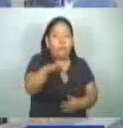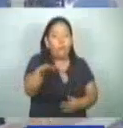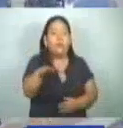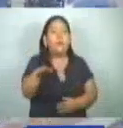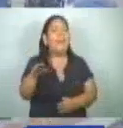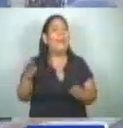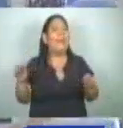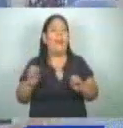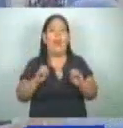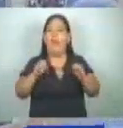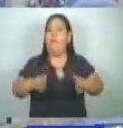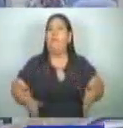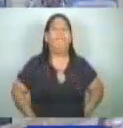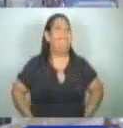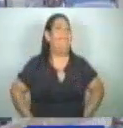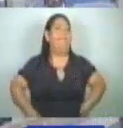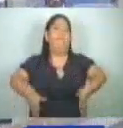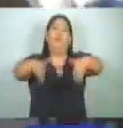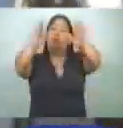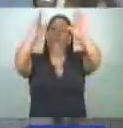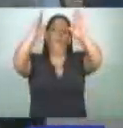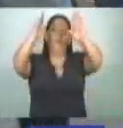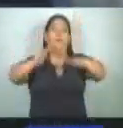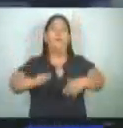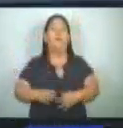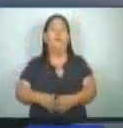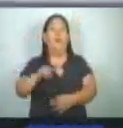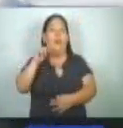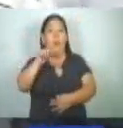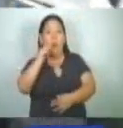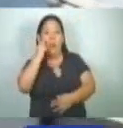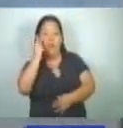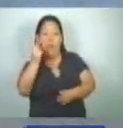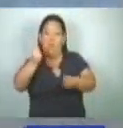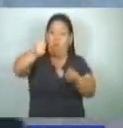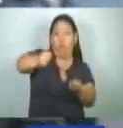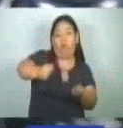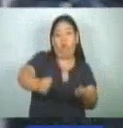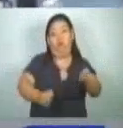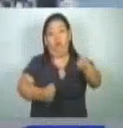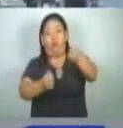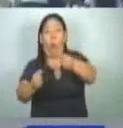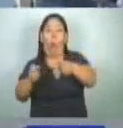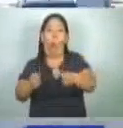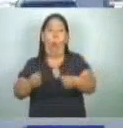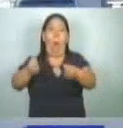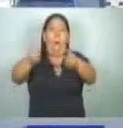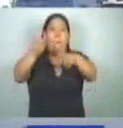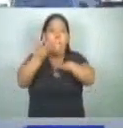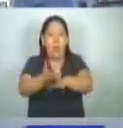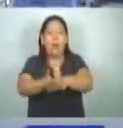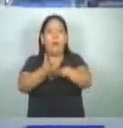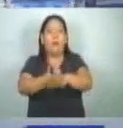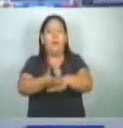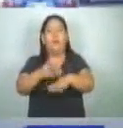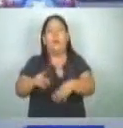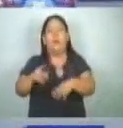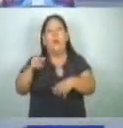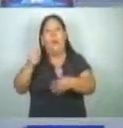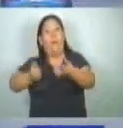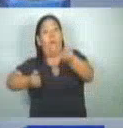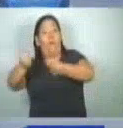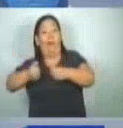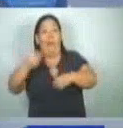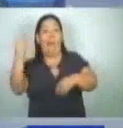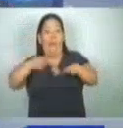una vía, es una carretera básicamente, donde se va a medir el exceso de velocidad, el sobrepeso y que se conduzca a la derecha para el tema de transporte pesado.